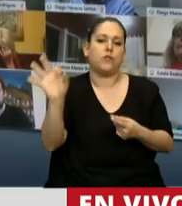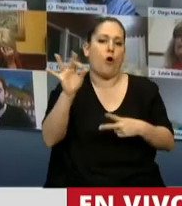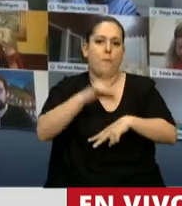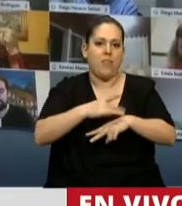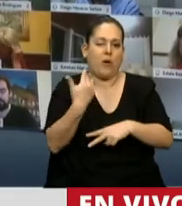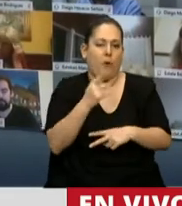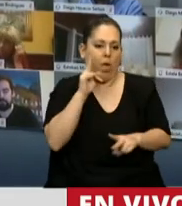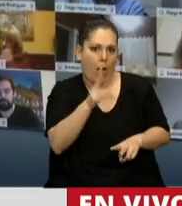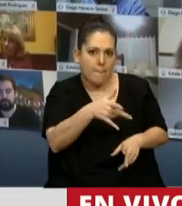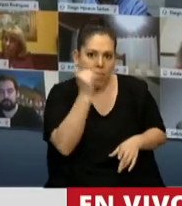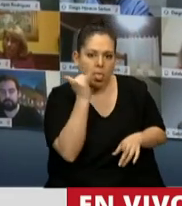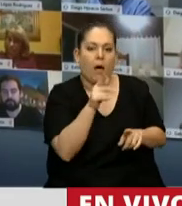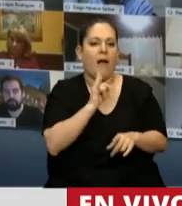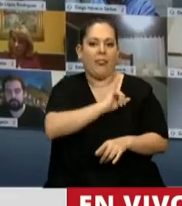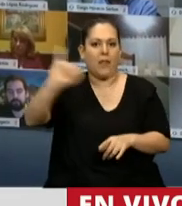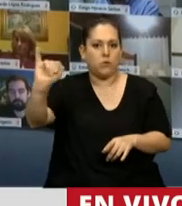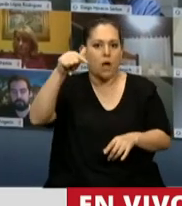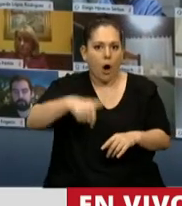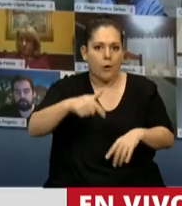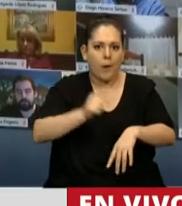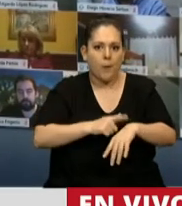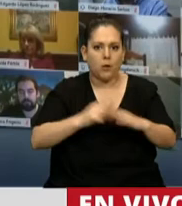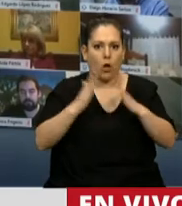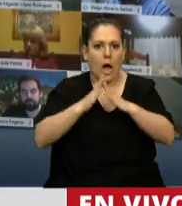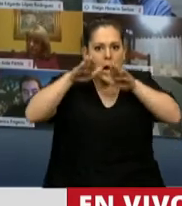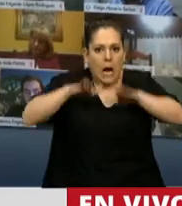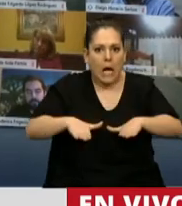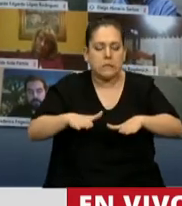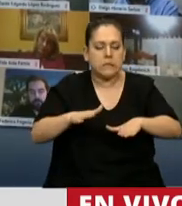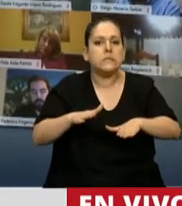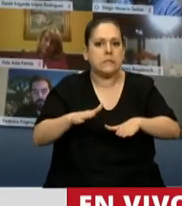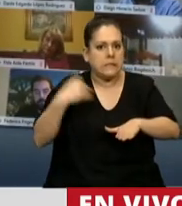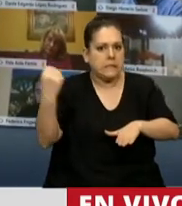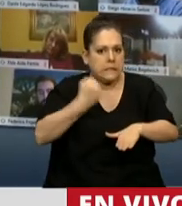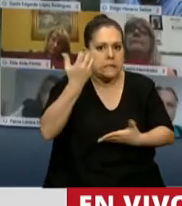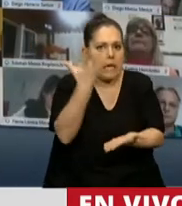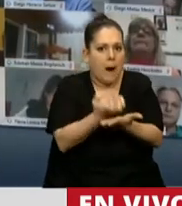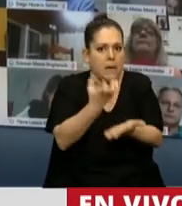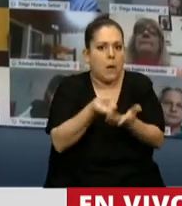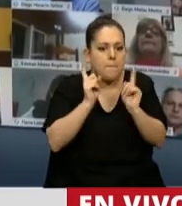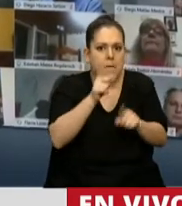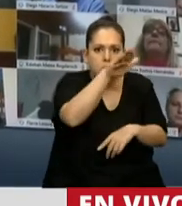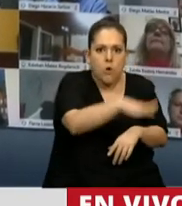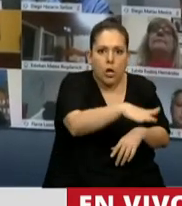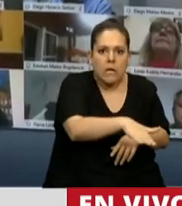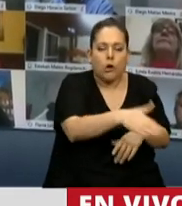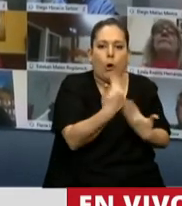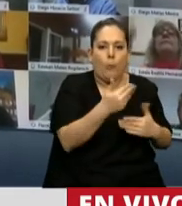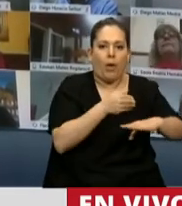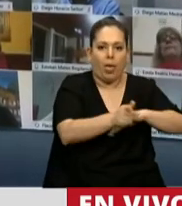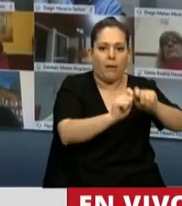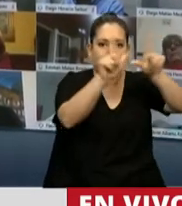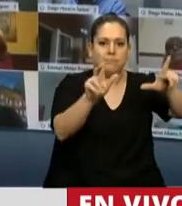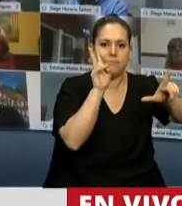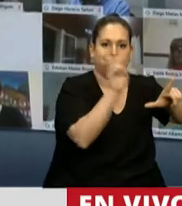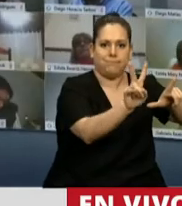épocas de momentos de aislamiento, es cada vez más importante esta herramienta para que el mismo niño o niña pueda acceder,